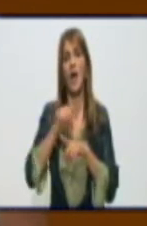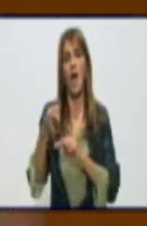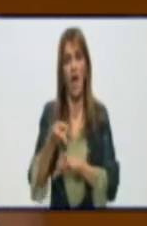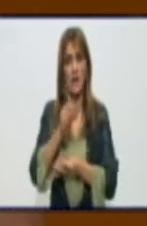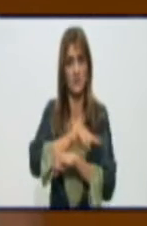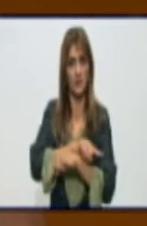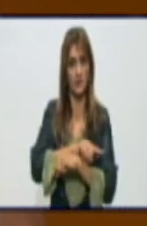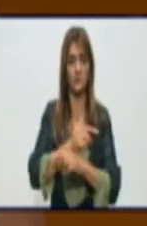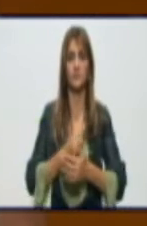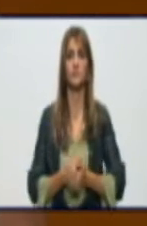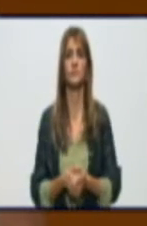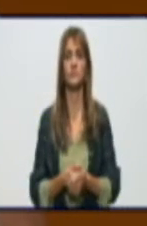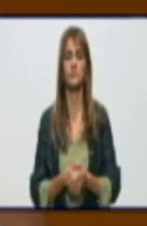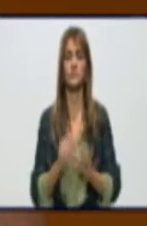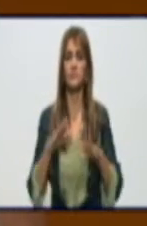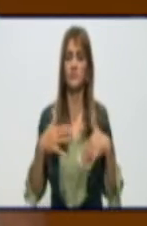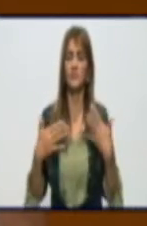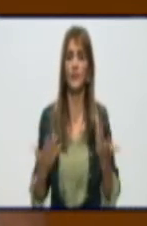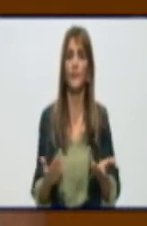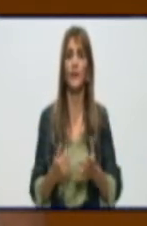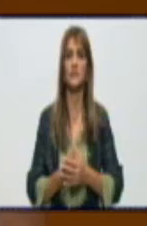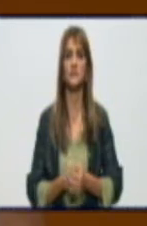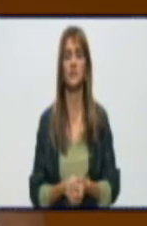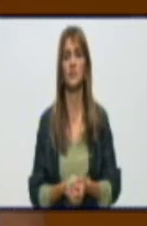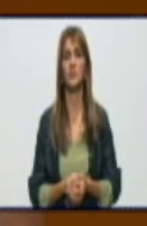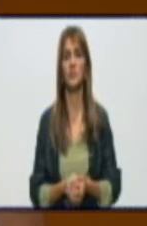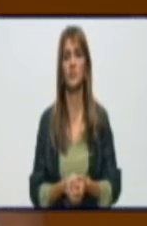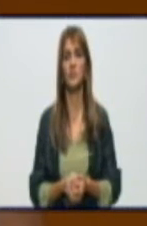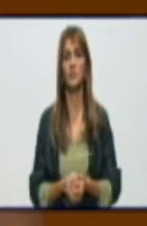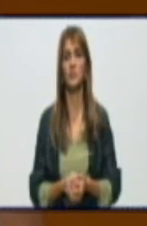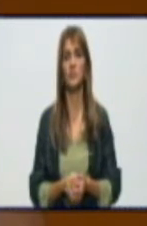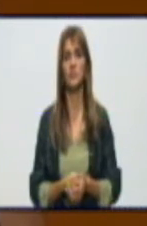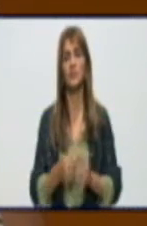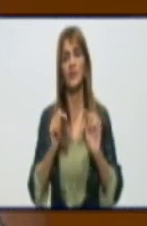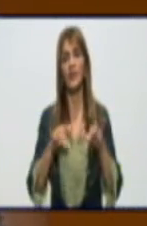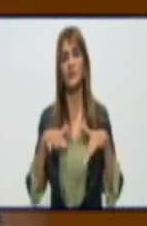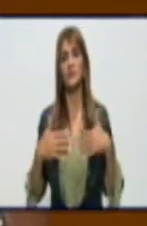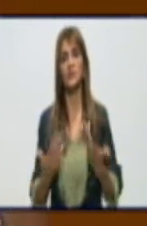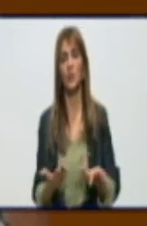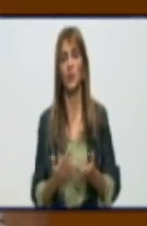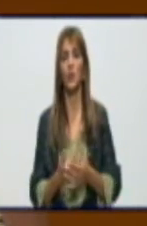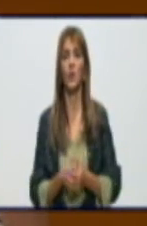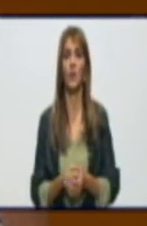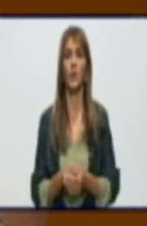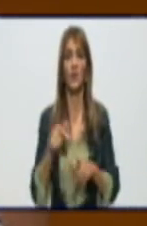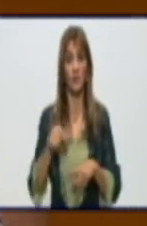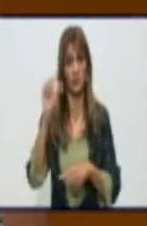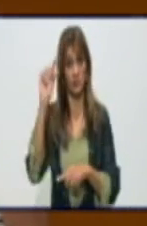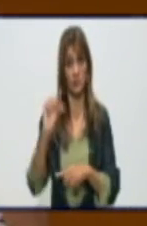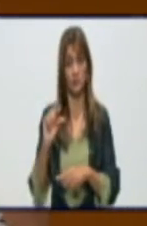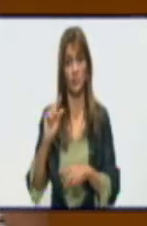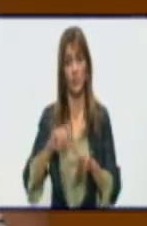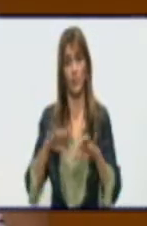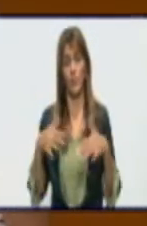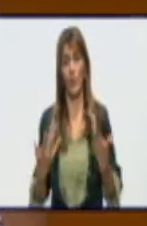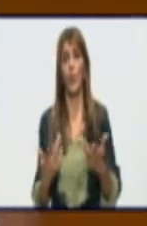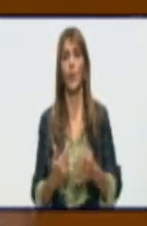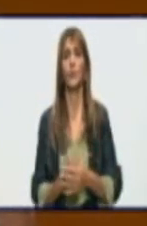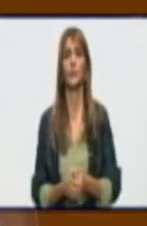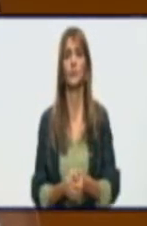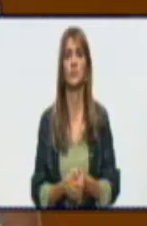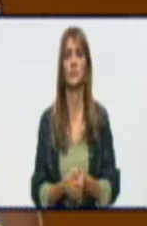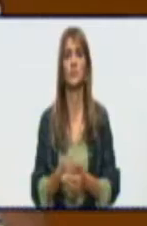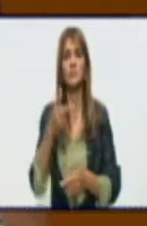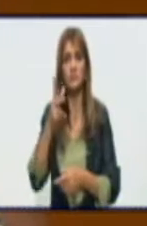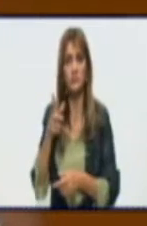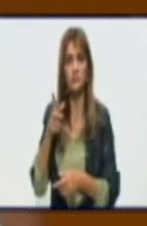decir que estos comportamientos están descritos en los libros, pero también obedecen a ciertas, o sea, a múltiples factores. Entre ellos, el corte de